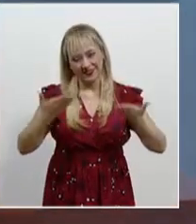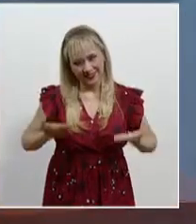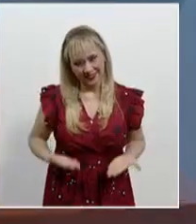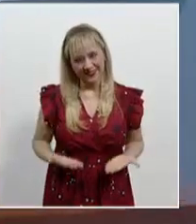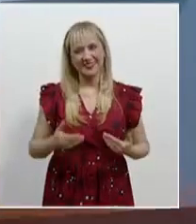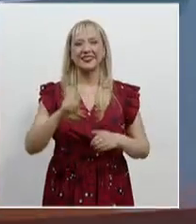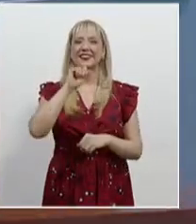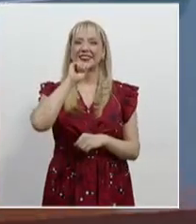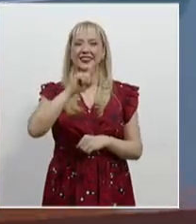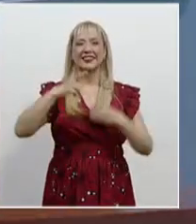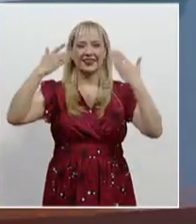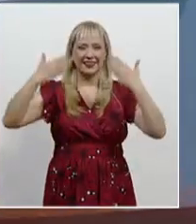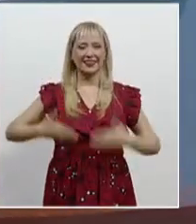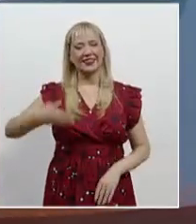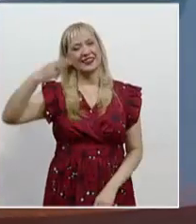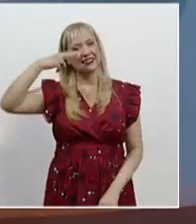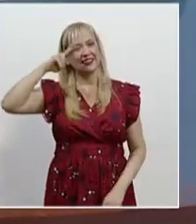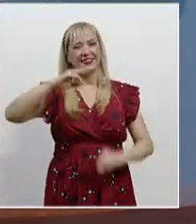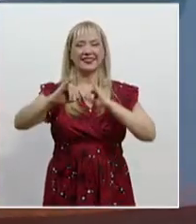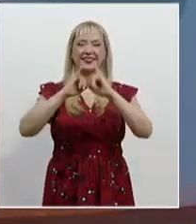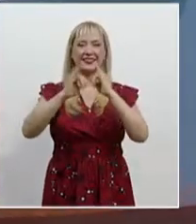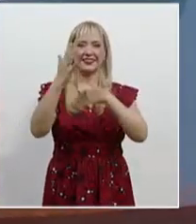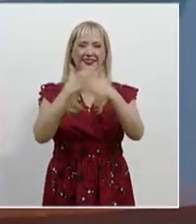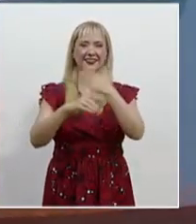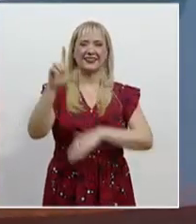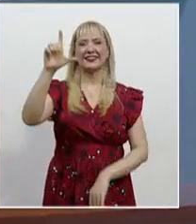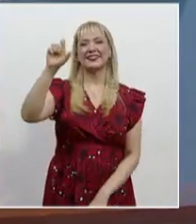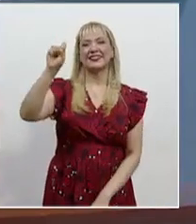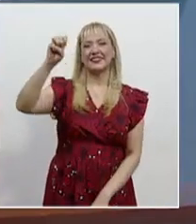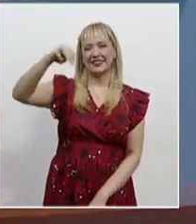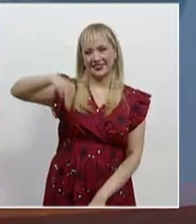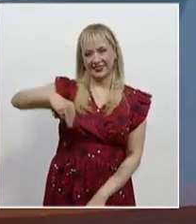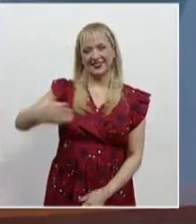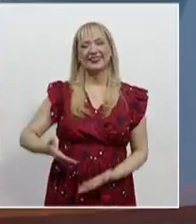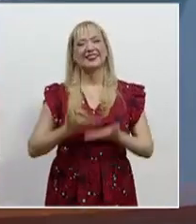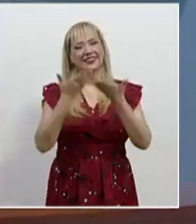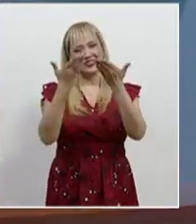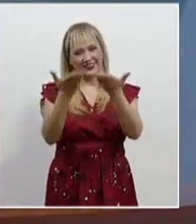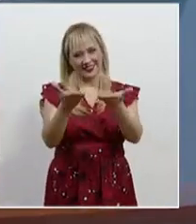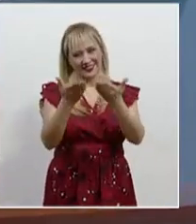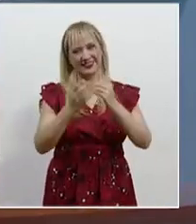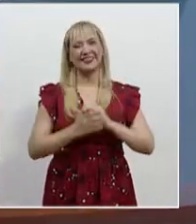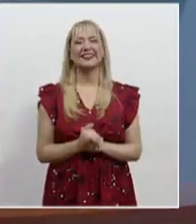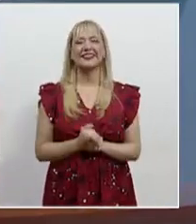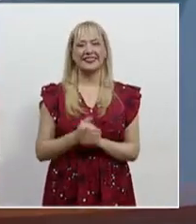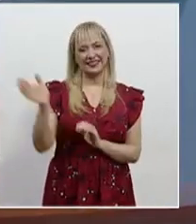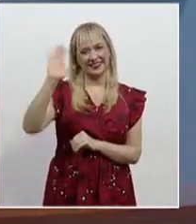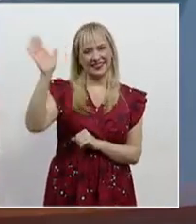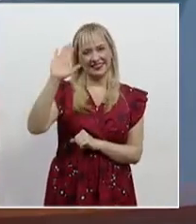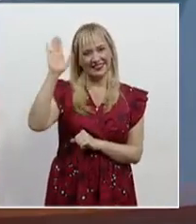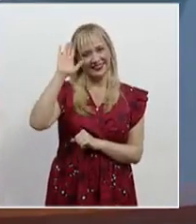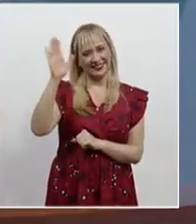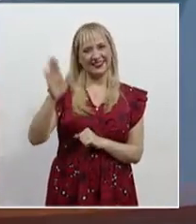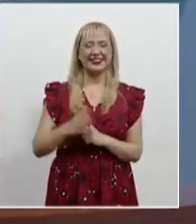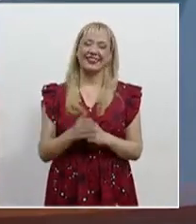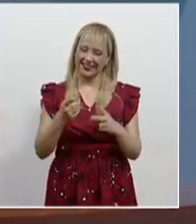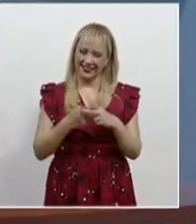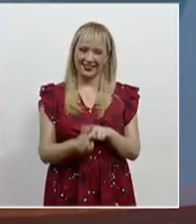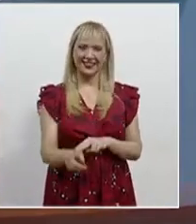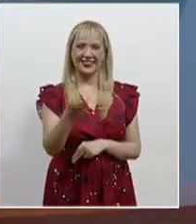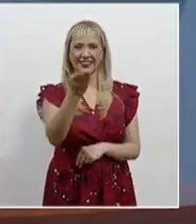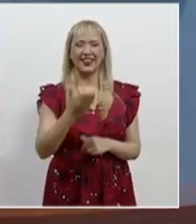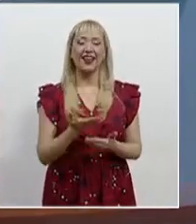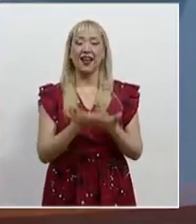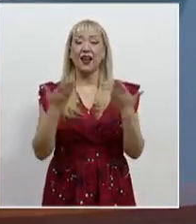bienvenida y saludamos a mi compañera Nidia Díaz en la interpretación de lengua de señas mexicana. Hola, Nidia. Comenzamos,